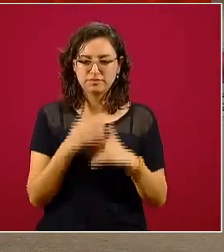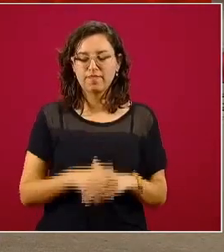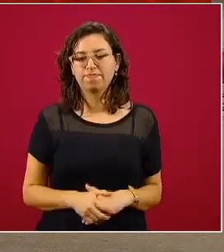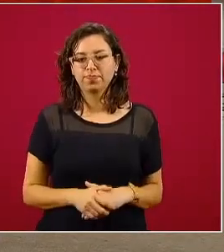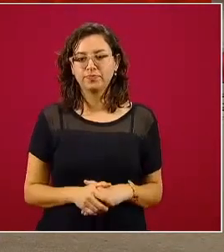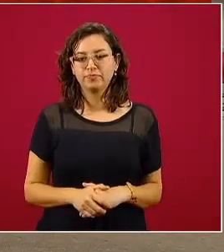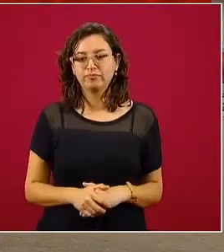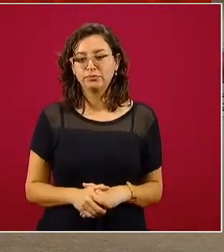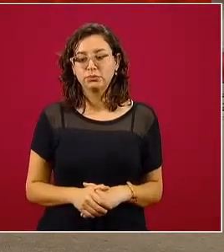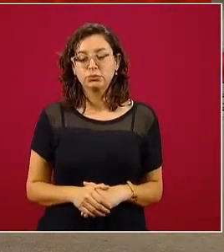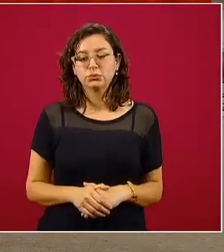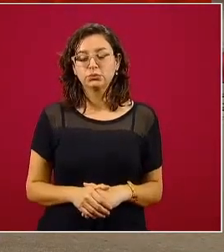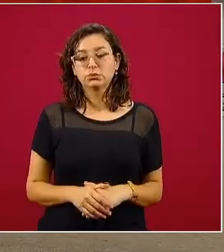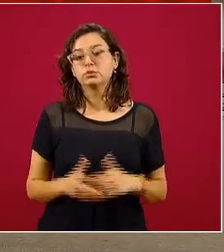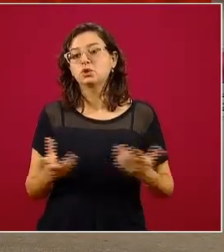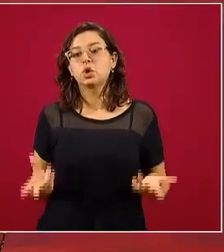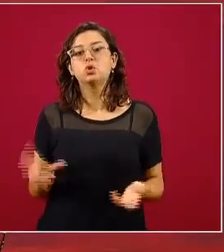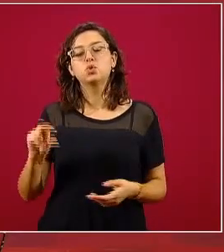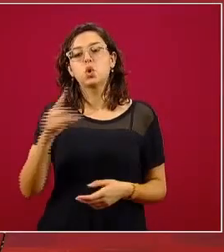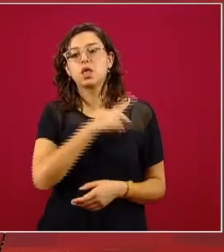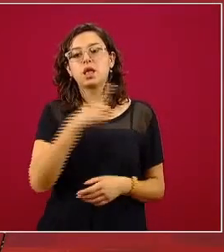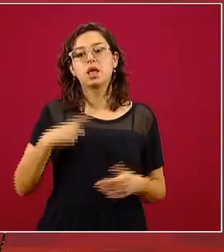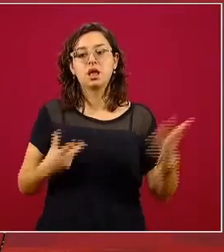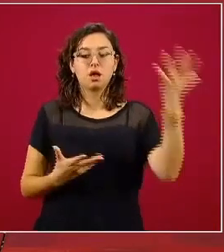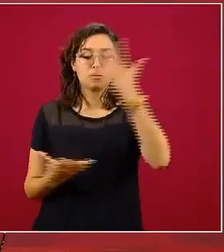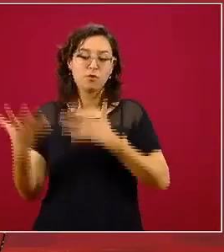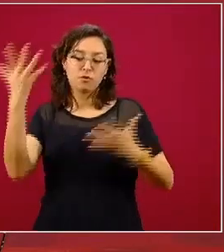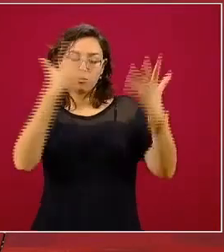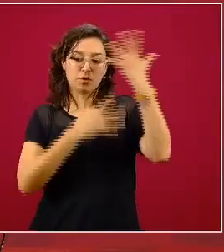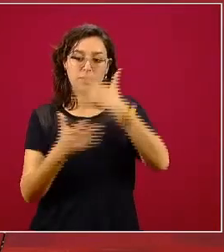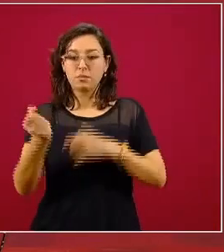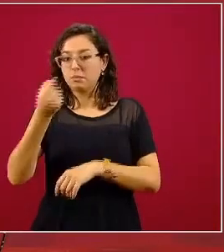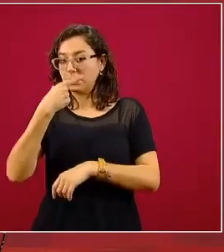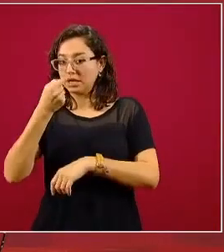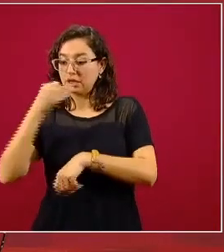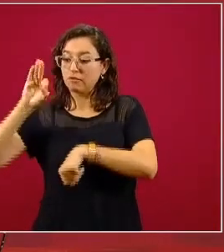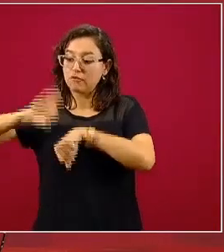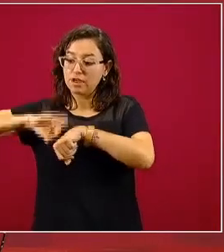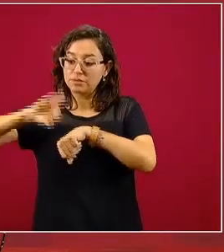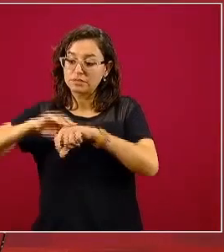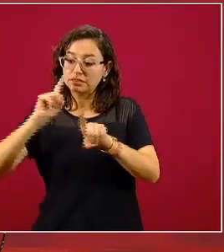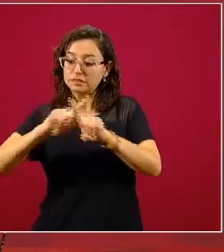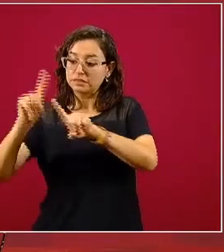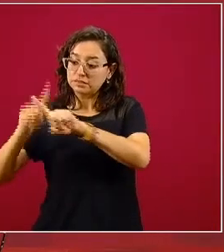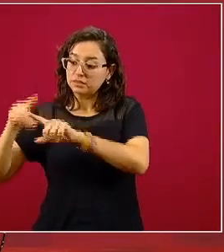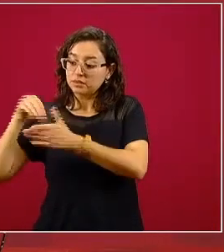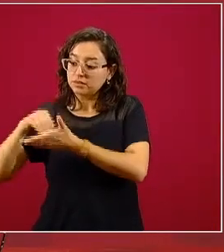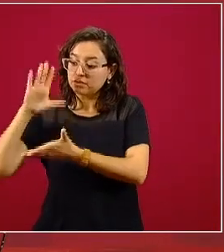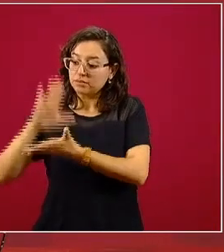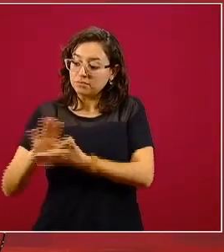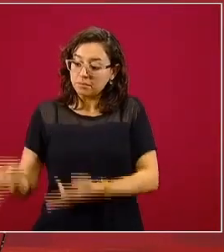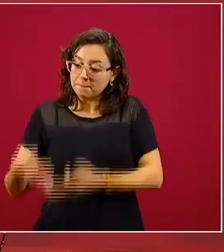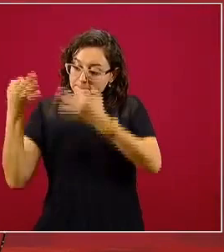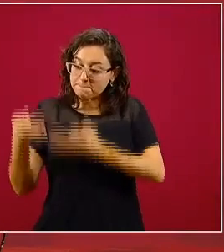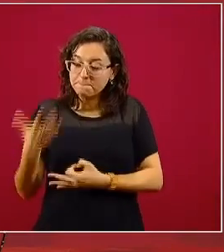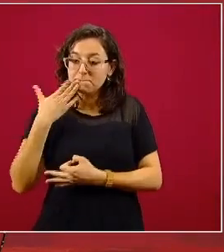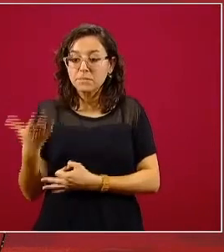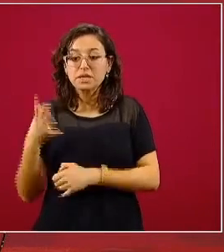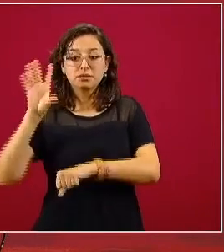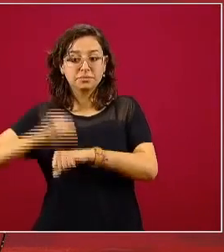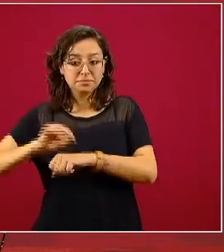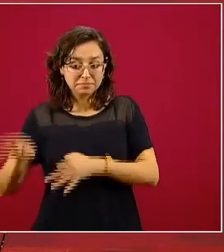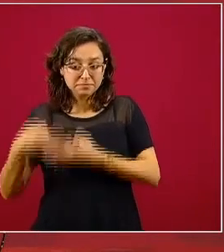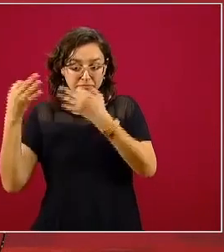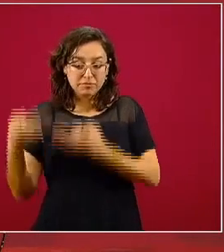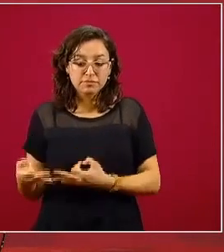confundir con los productos farmacéuticos existentes con registro sanitario o autorización